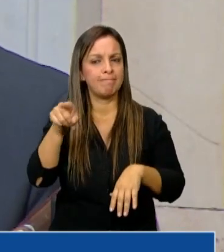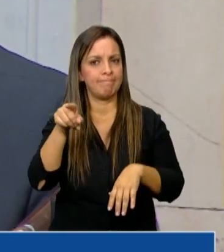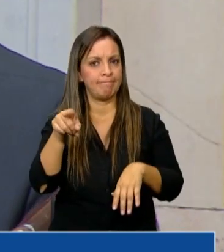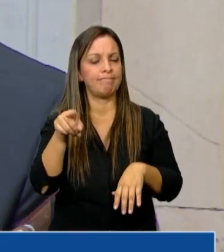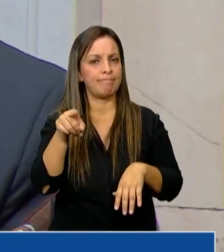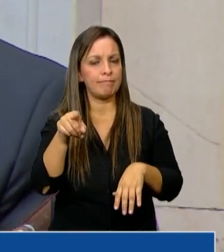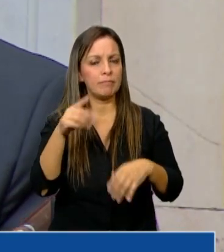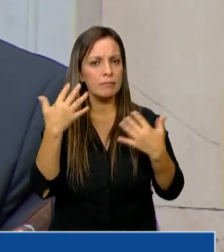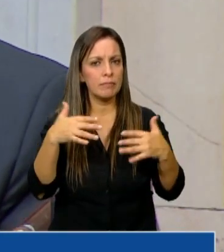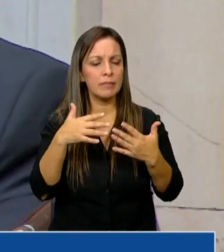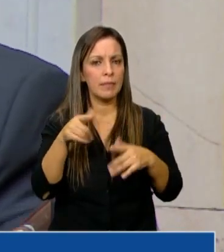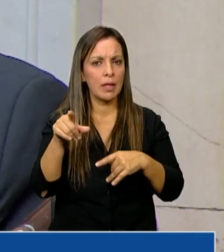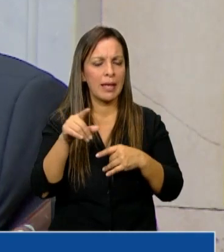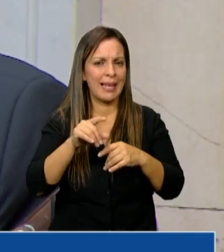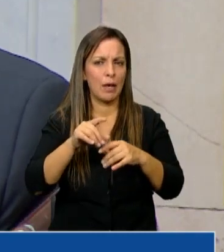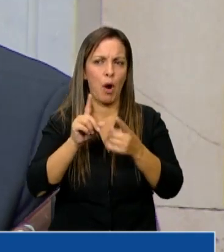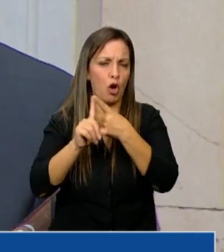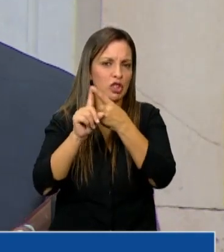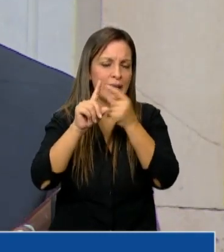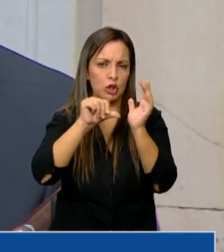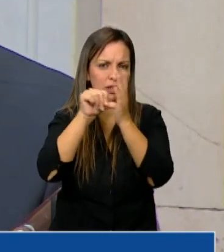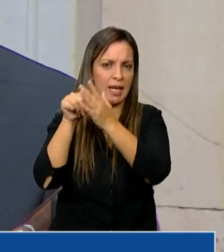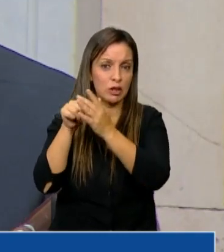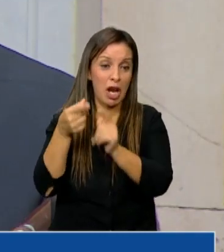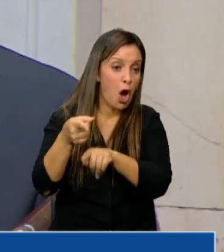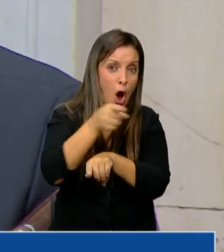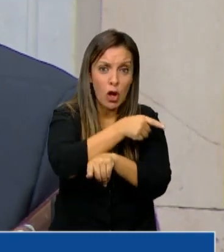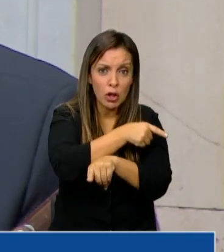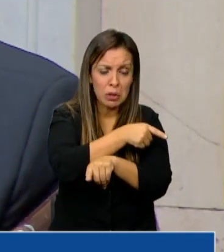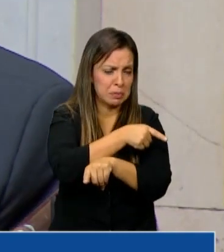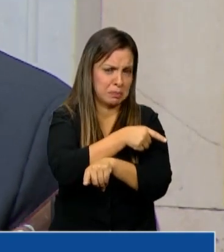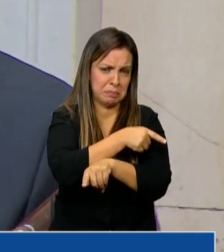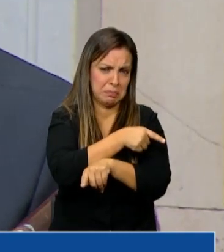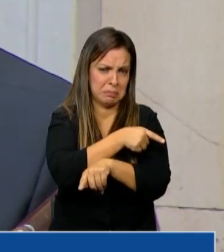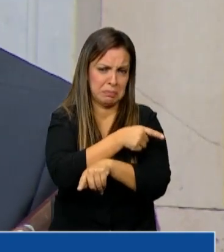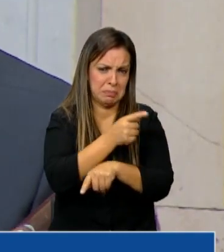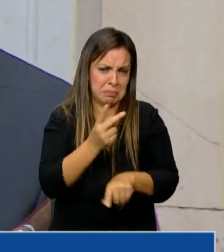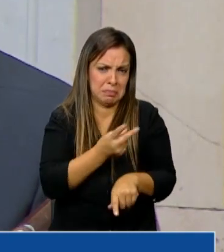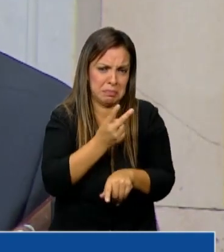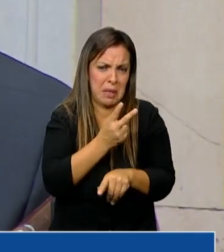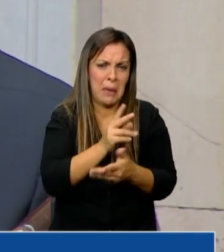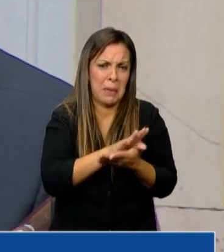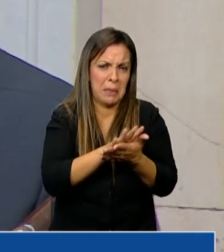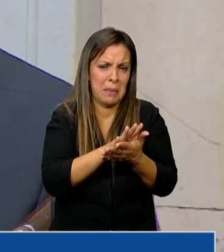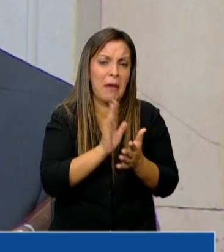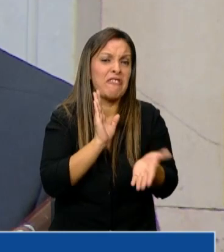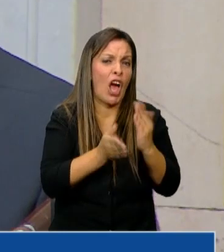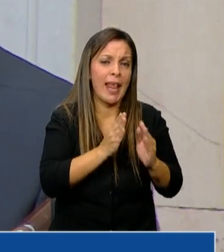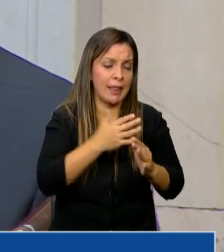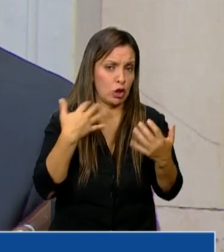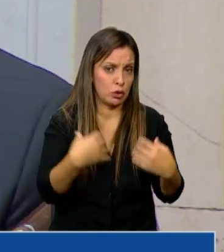con estándares internacionales. Pero el resto, totalmente precario, totalmente violentos.